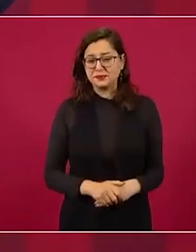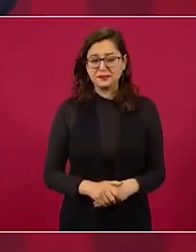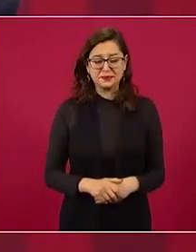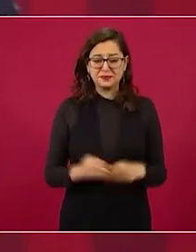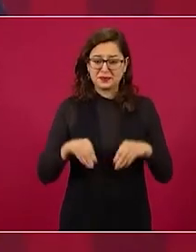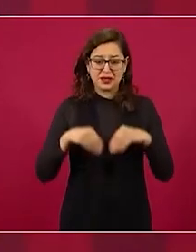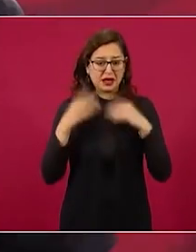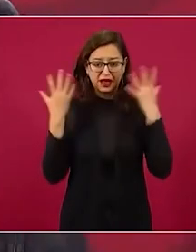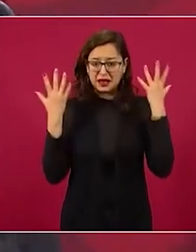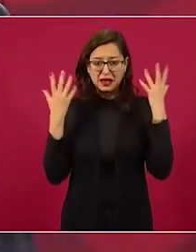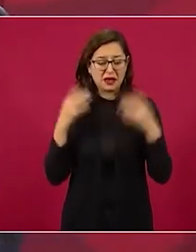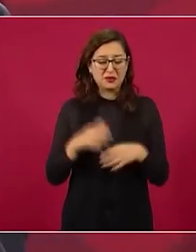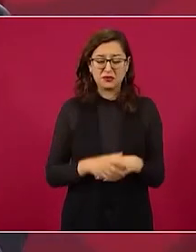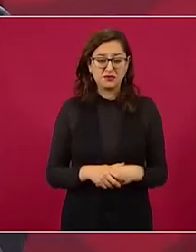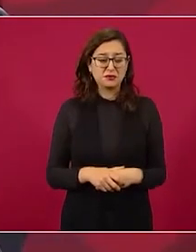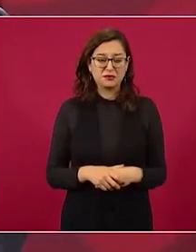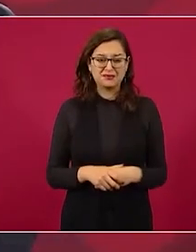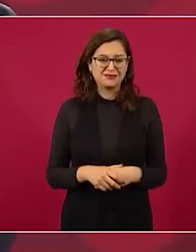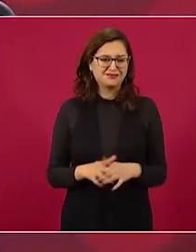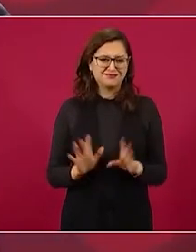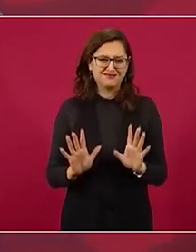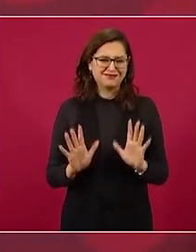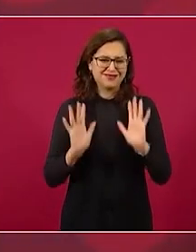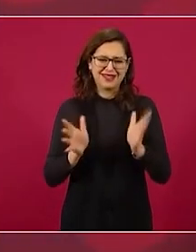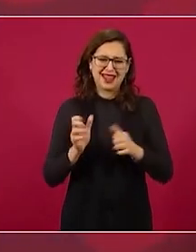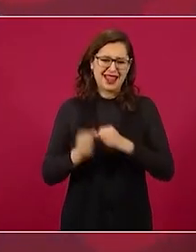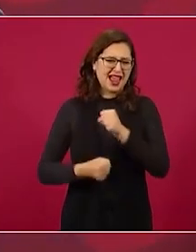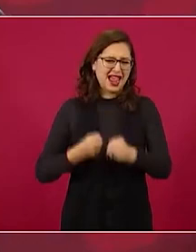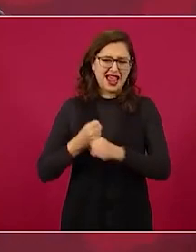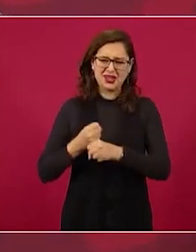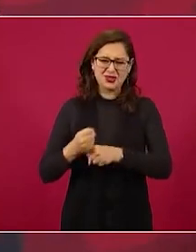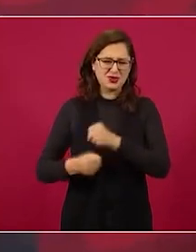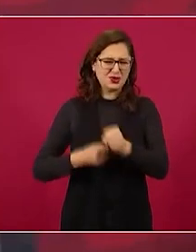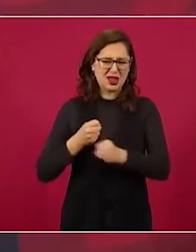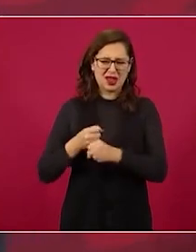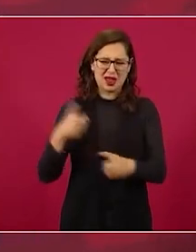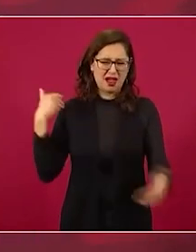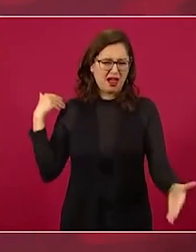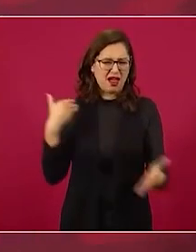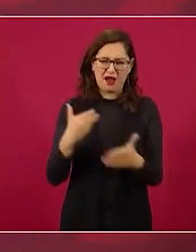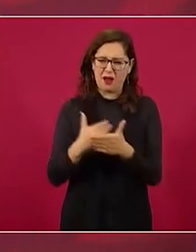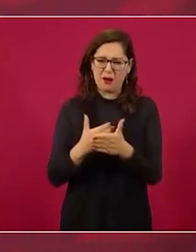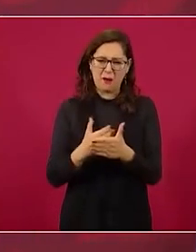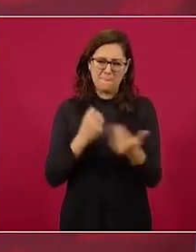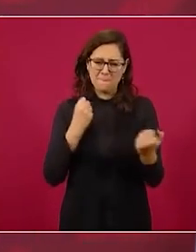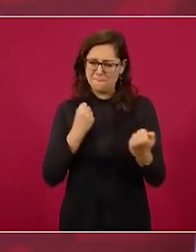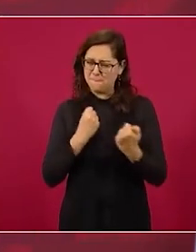es un defensor del conservadurismo